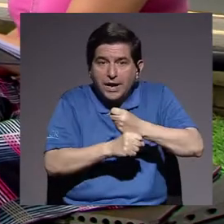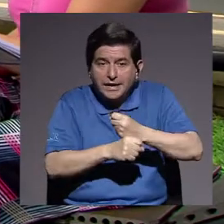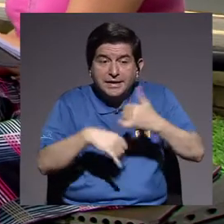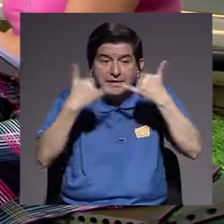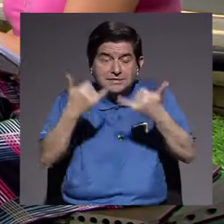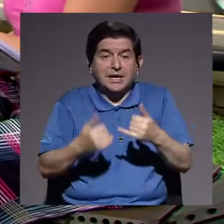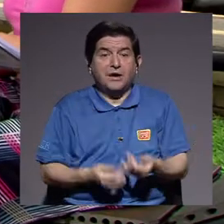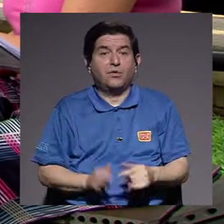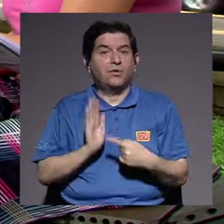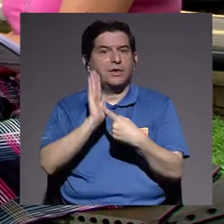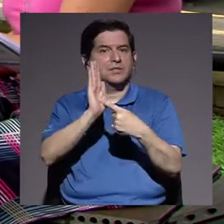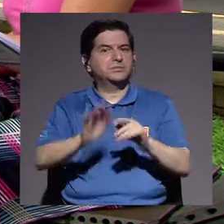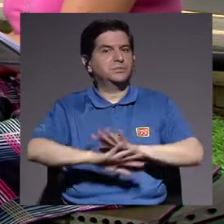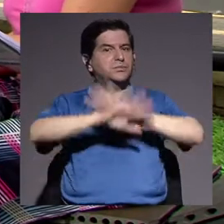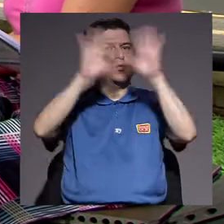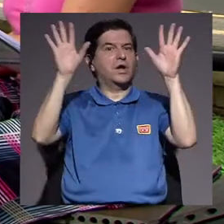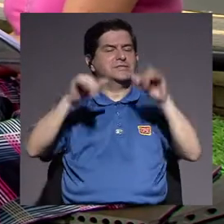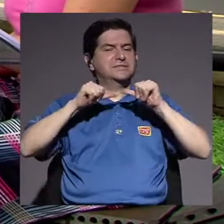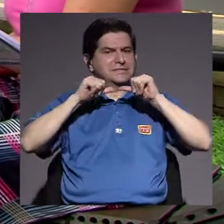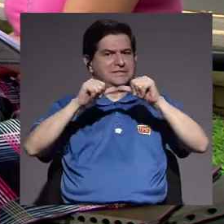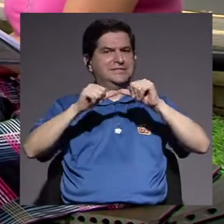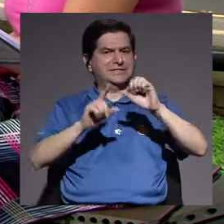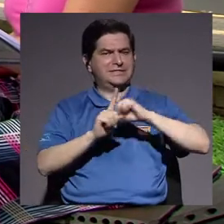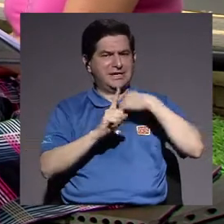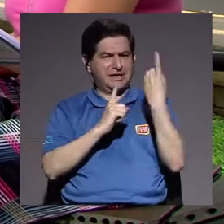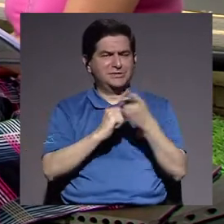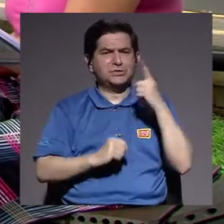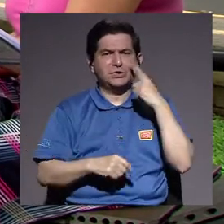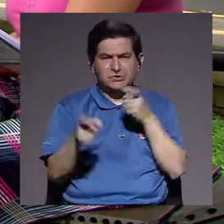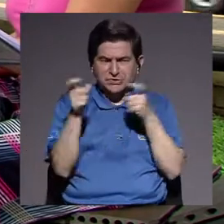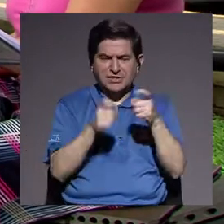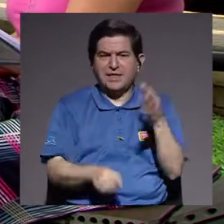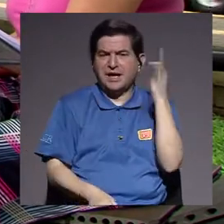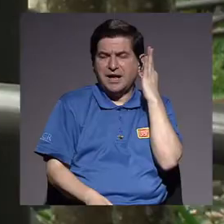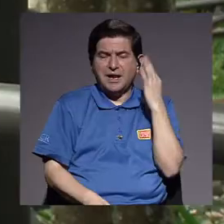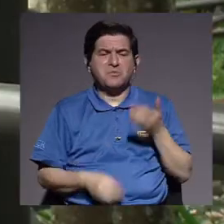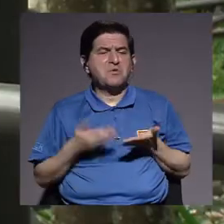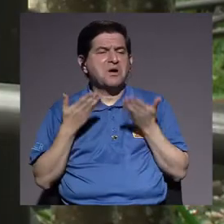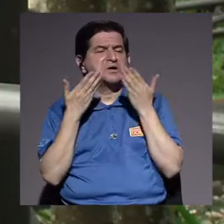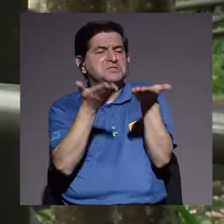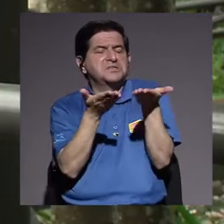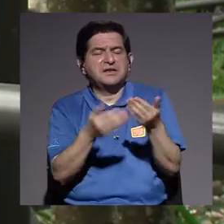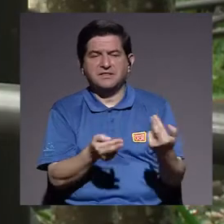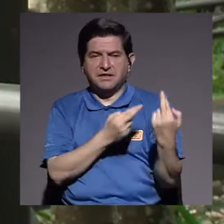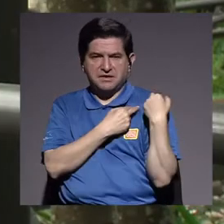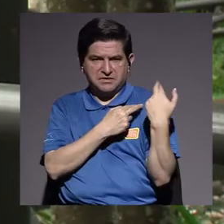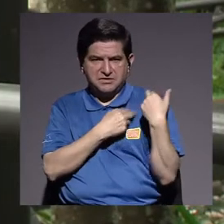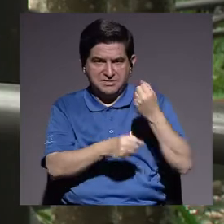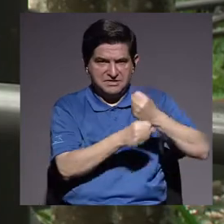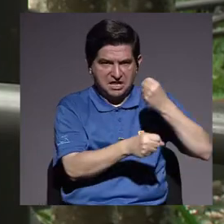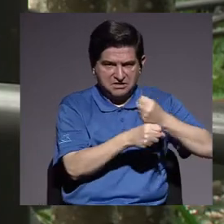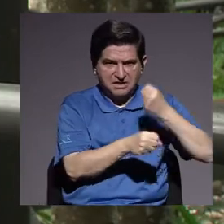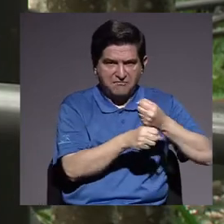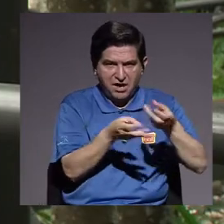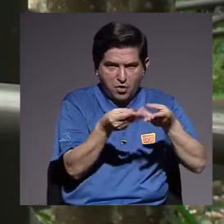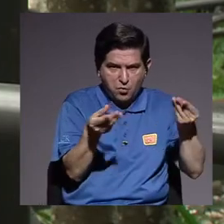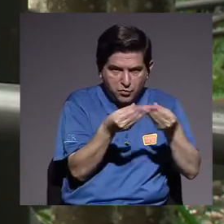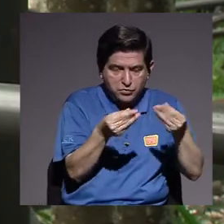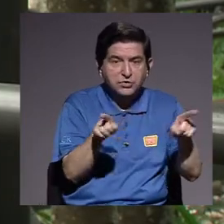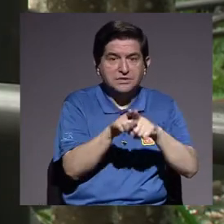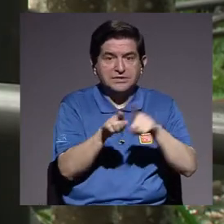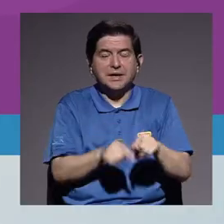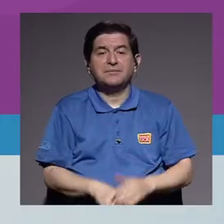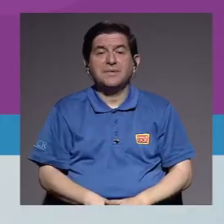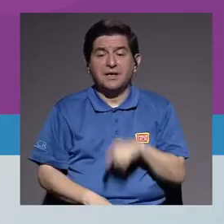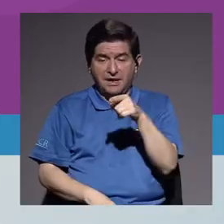ahora se hace súper evidente, ¿no? Una constante en una sociedad patriarcal donde a la mujer se le deposita ya no solo la responsabilidad del trabajo, o la producción, sino también de la